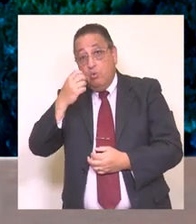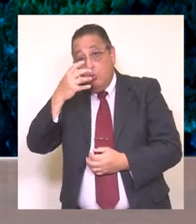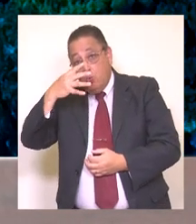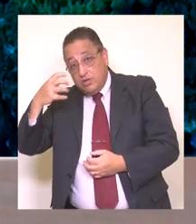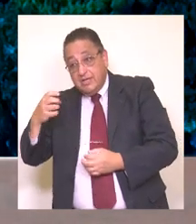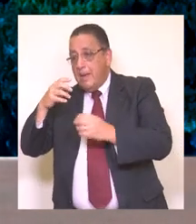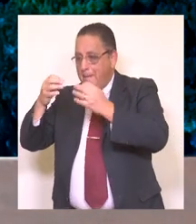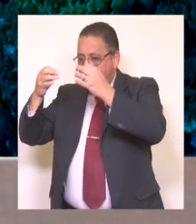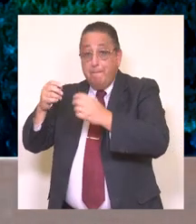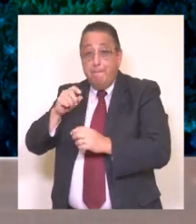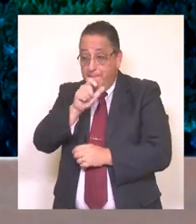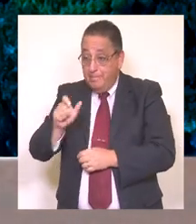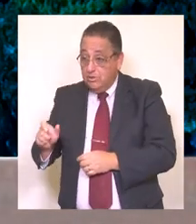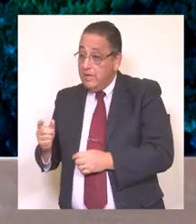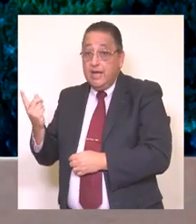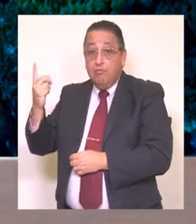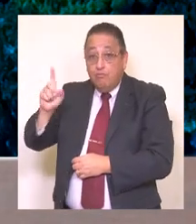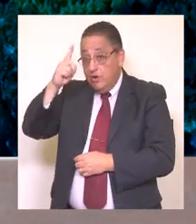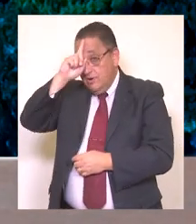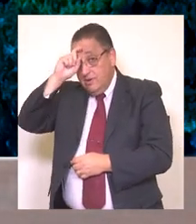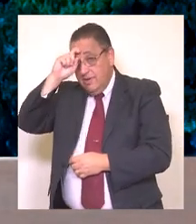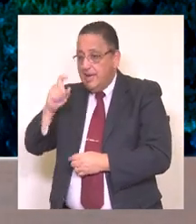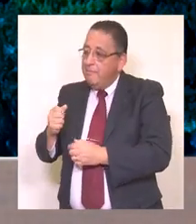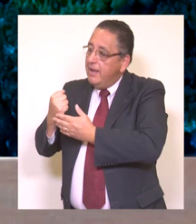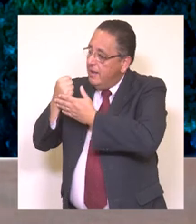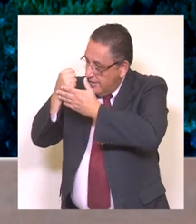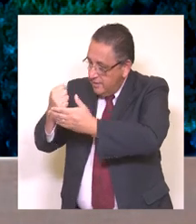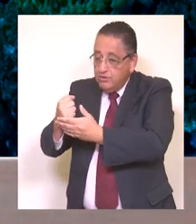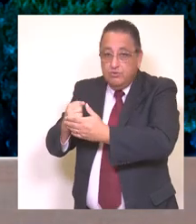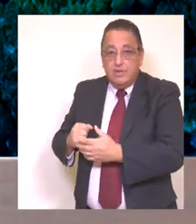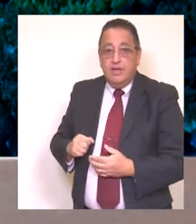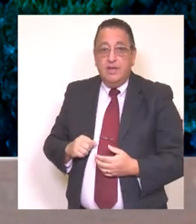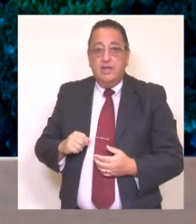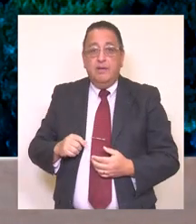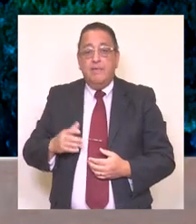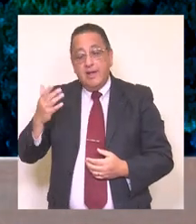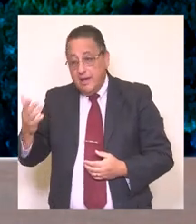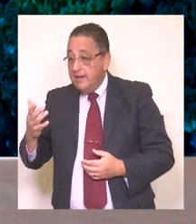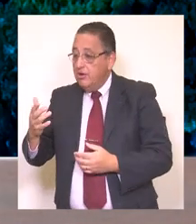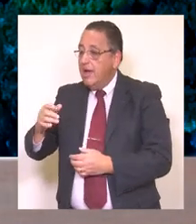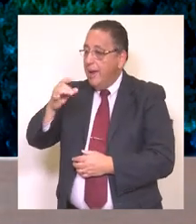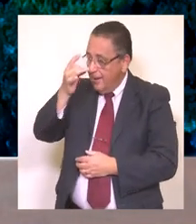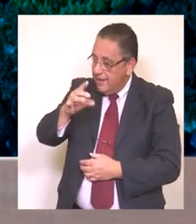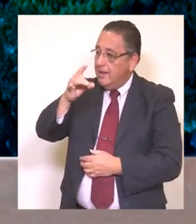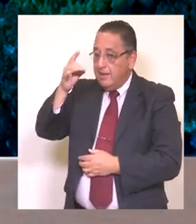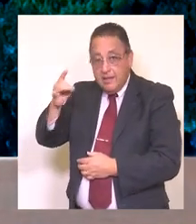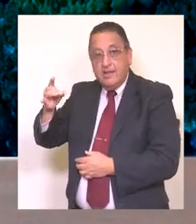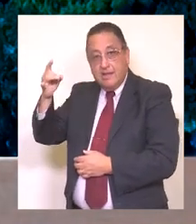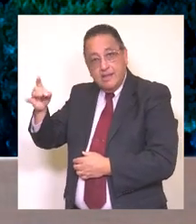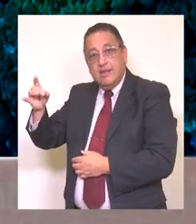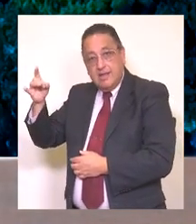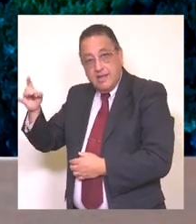2.400 personas que recurrieron a las diferentes postas y estaciones médicos rurales, a través de las cuales